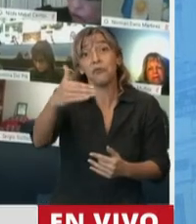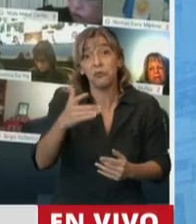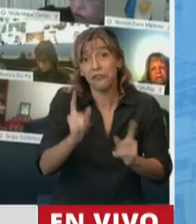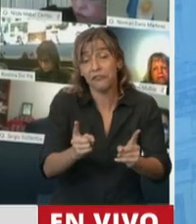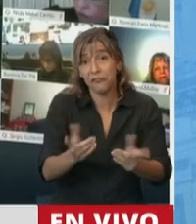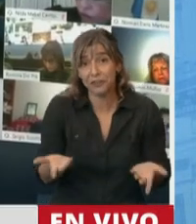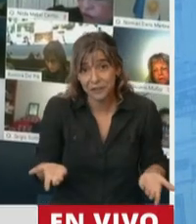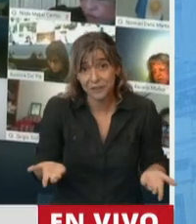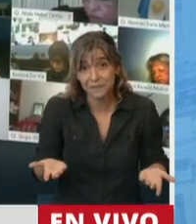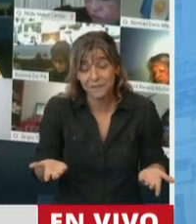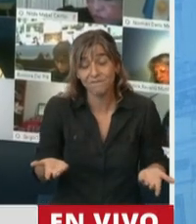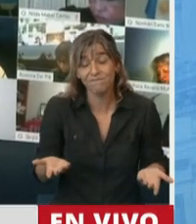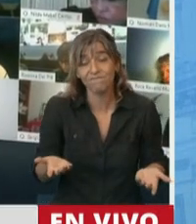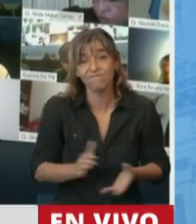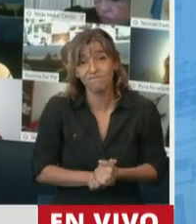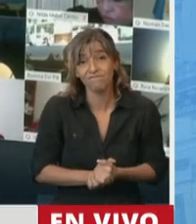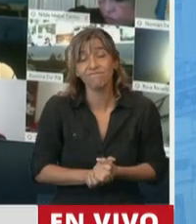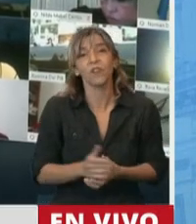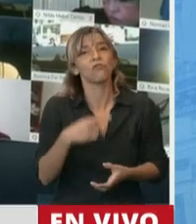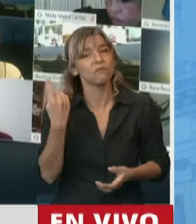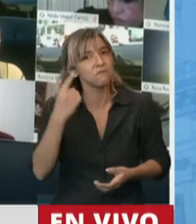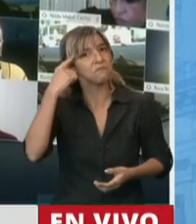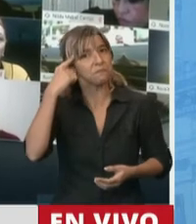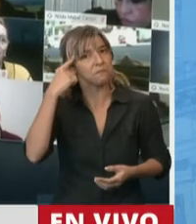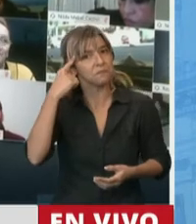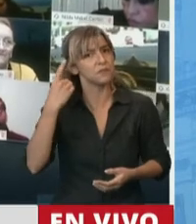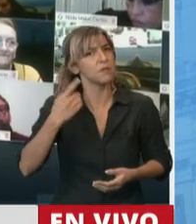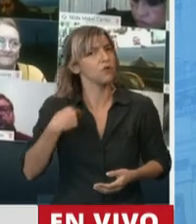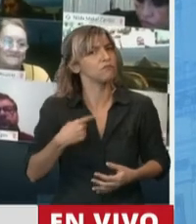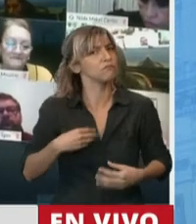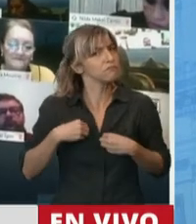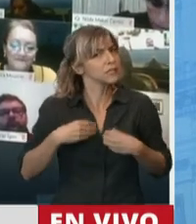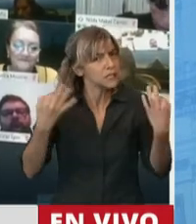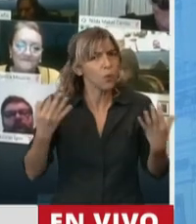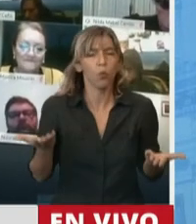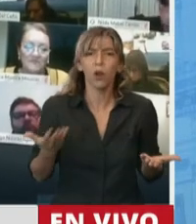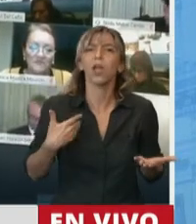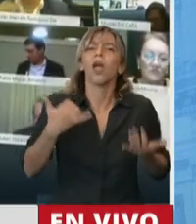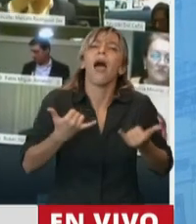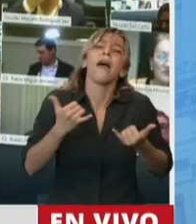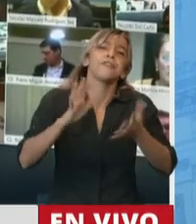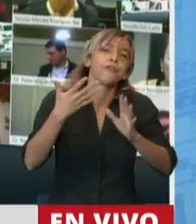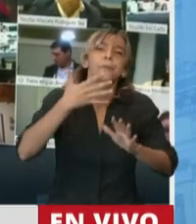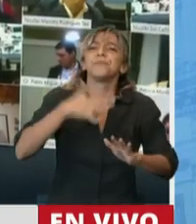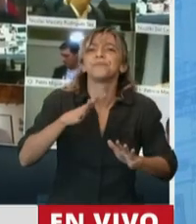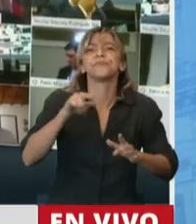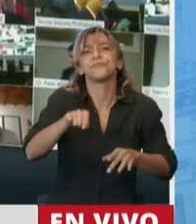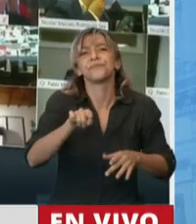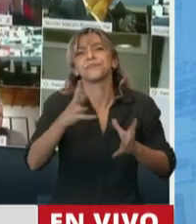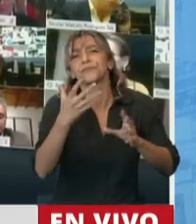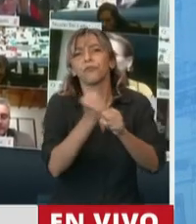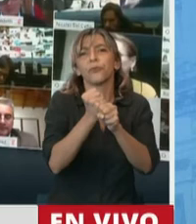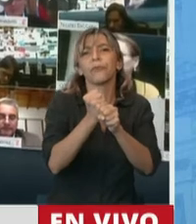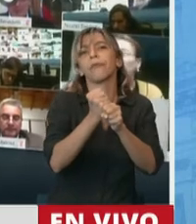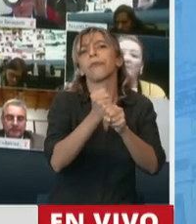seguros, es que más allá, presidente, de las múltiples definiciones de teletrabajo, este se